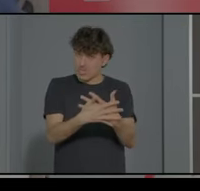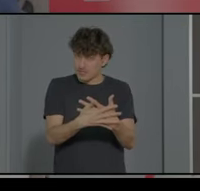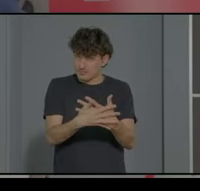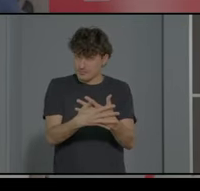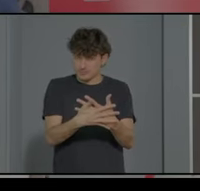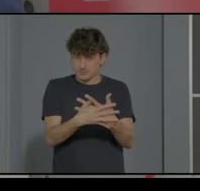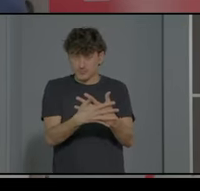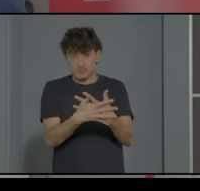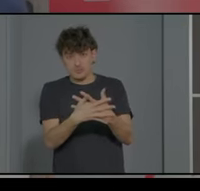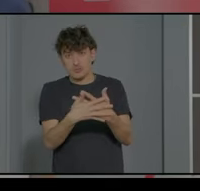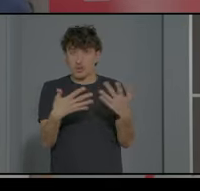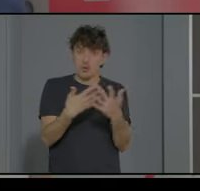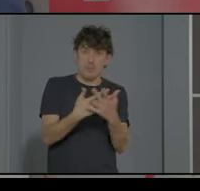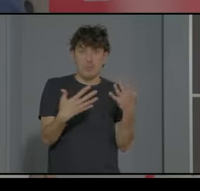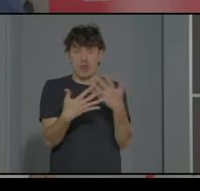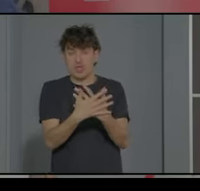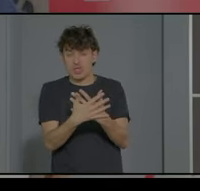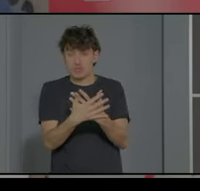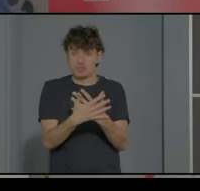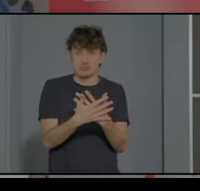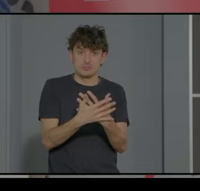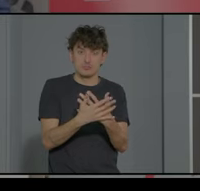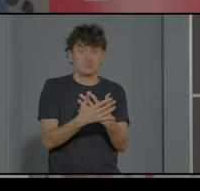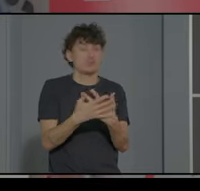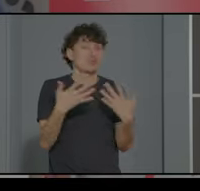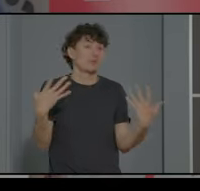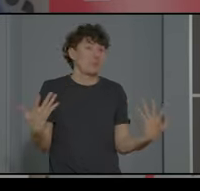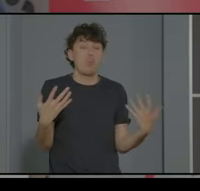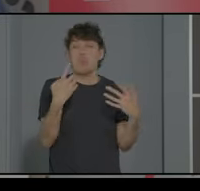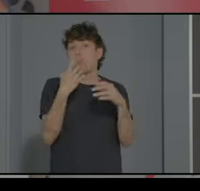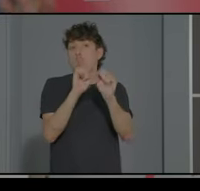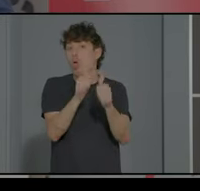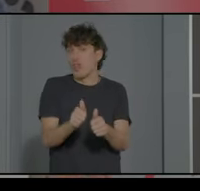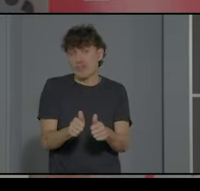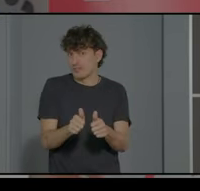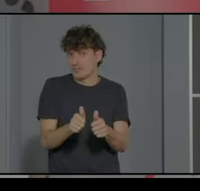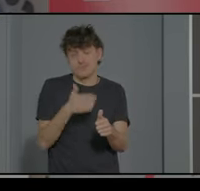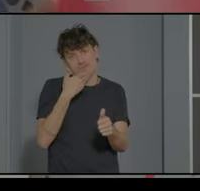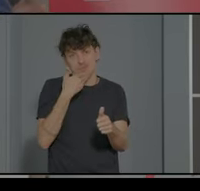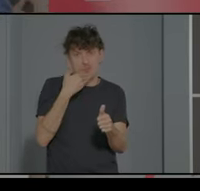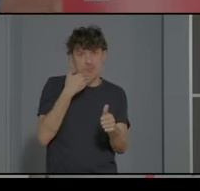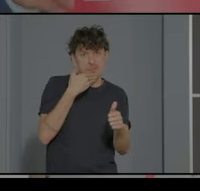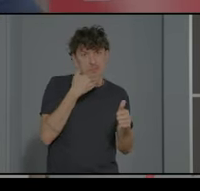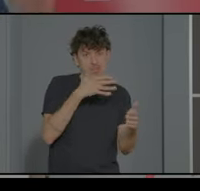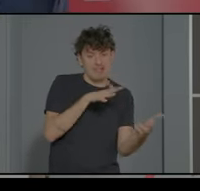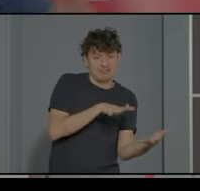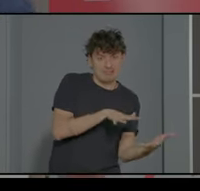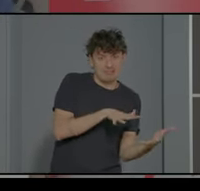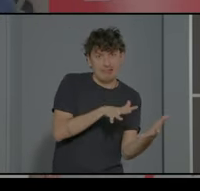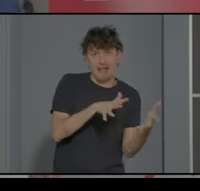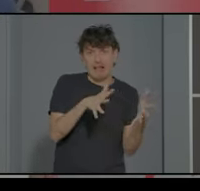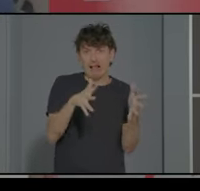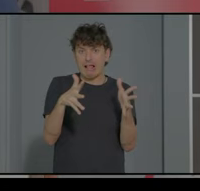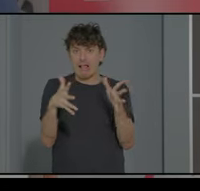caballo blanco que solo hacemos los de especial y no como una modalidad, sino como una transición vital, personal y